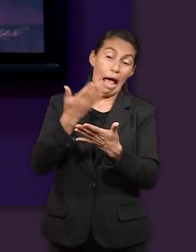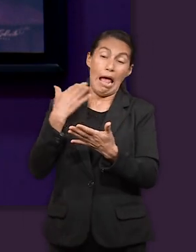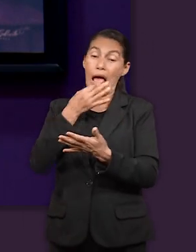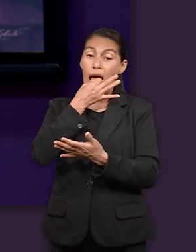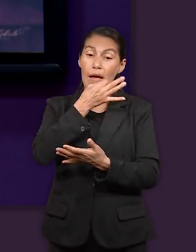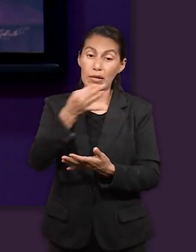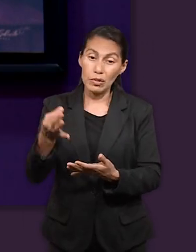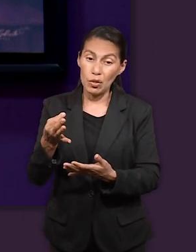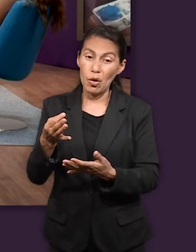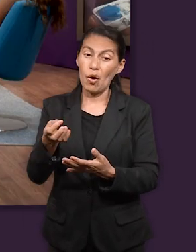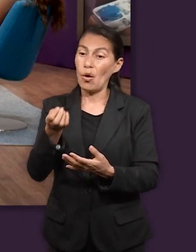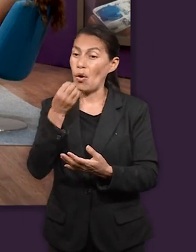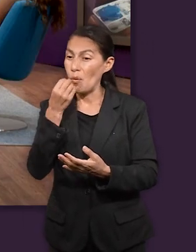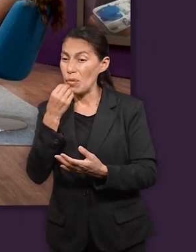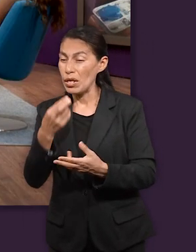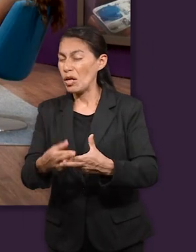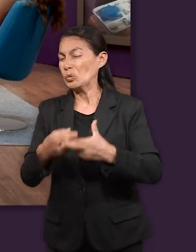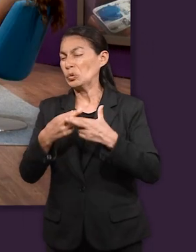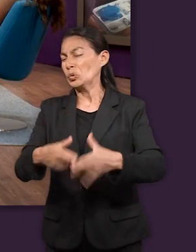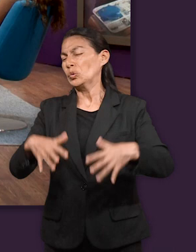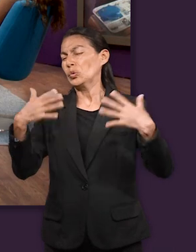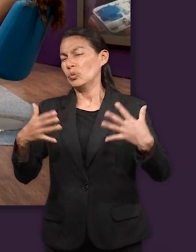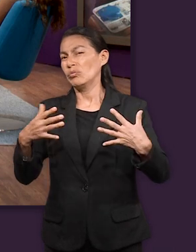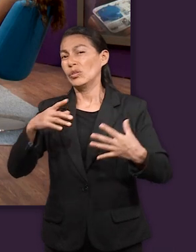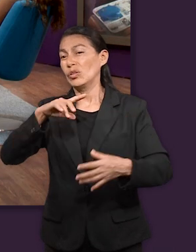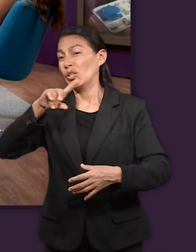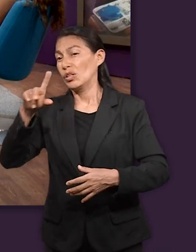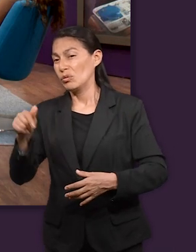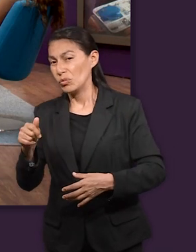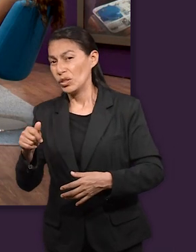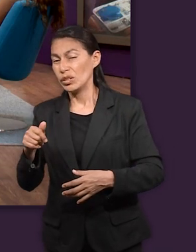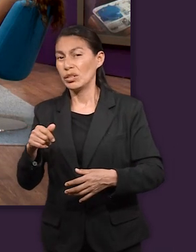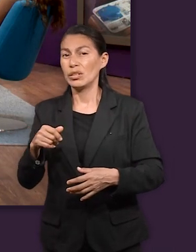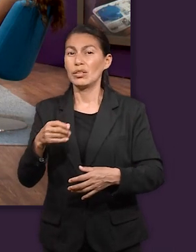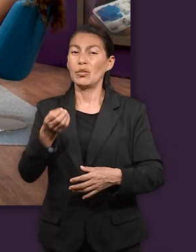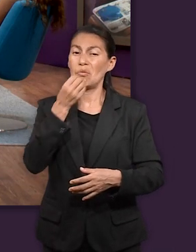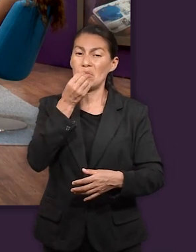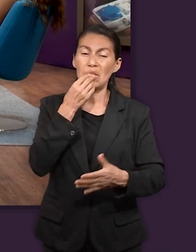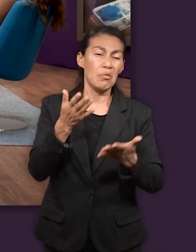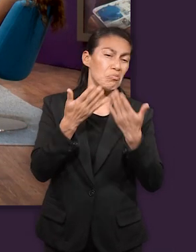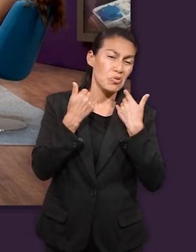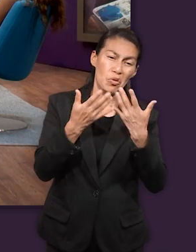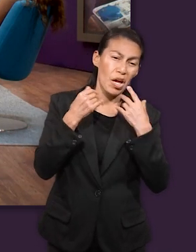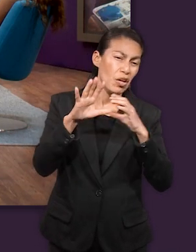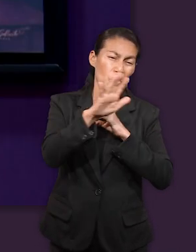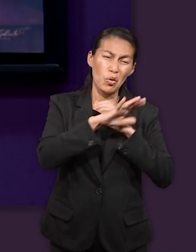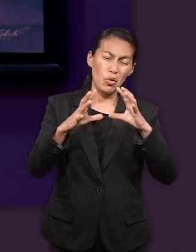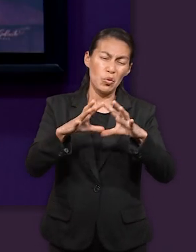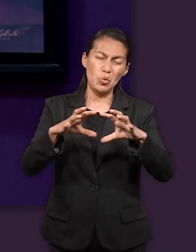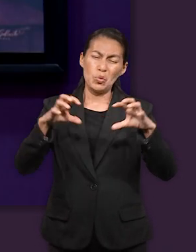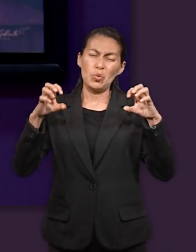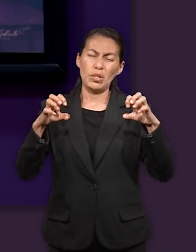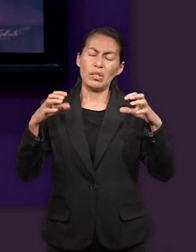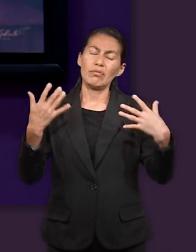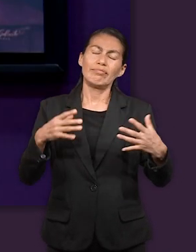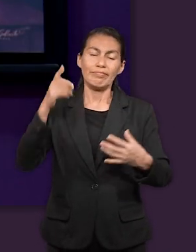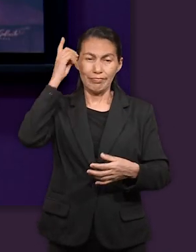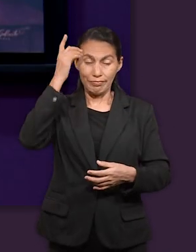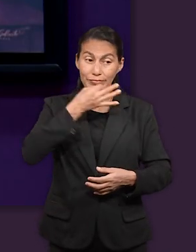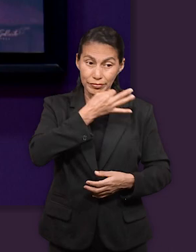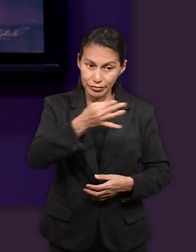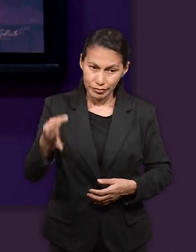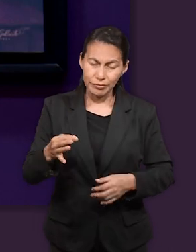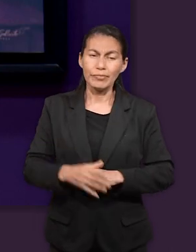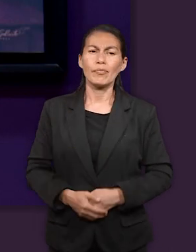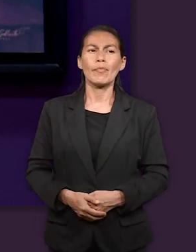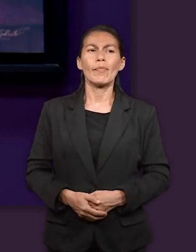beneficiaron de la advertencia de José con respecto a este tiempo de escasez y a este tiempo de